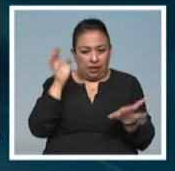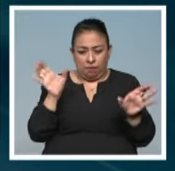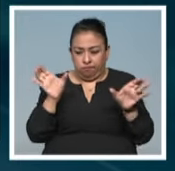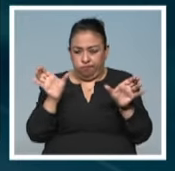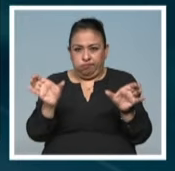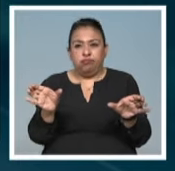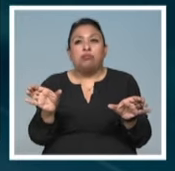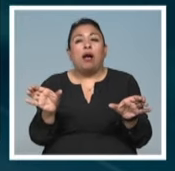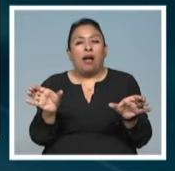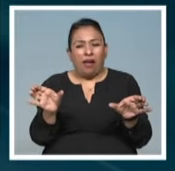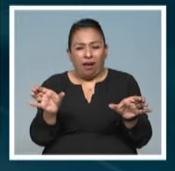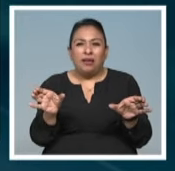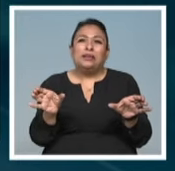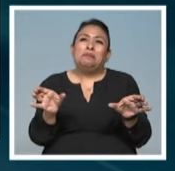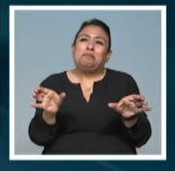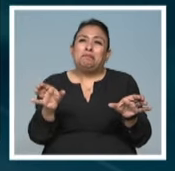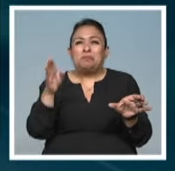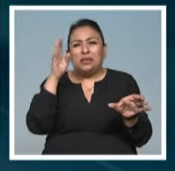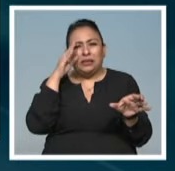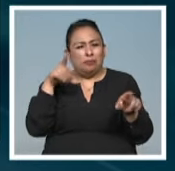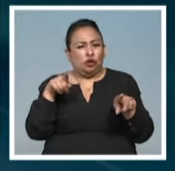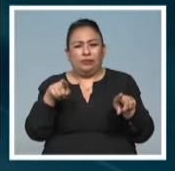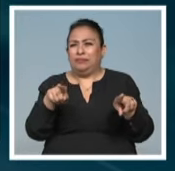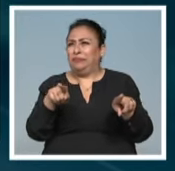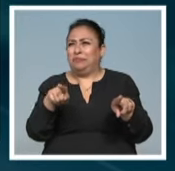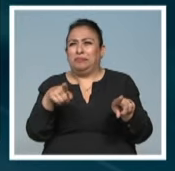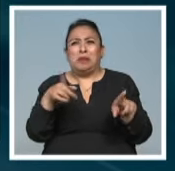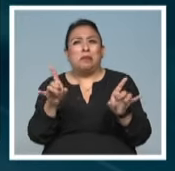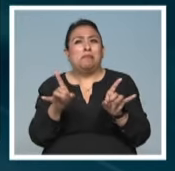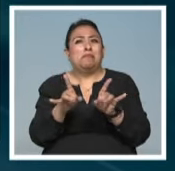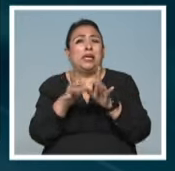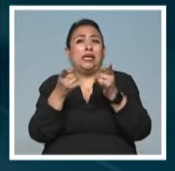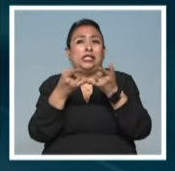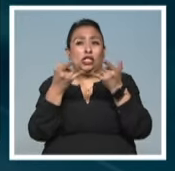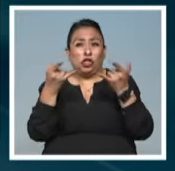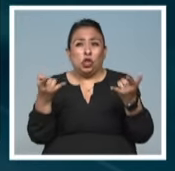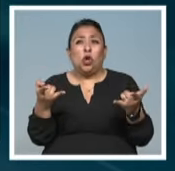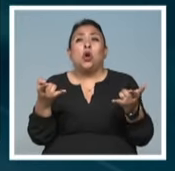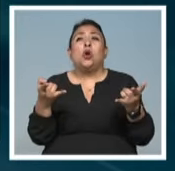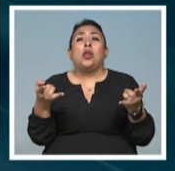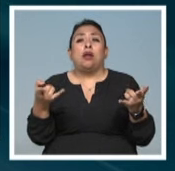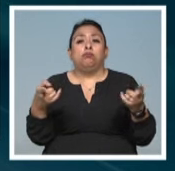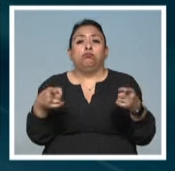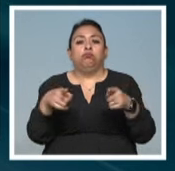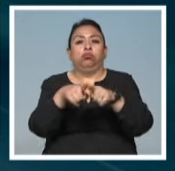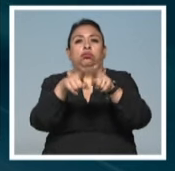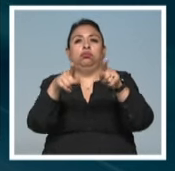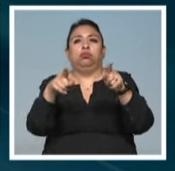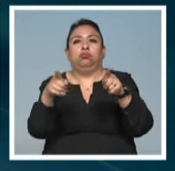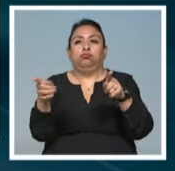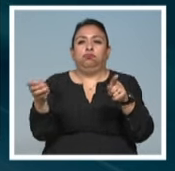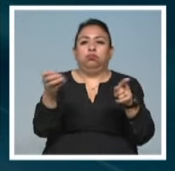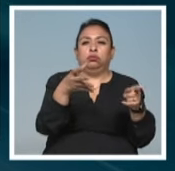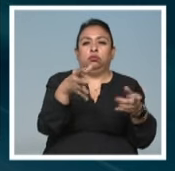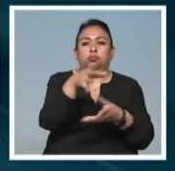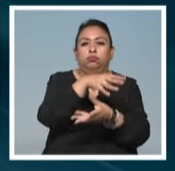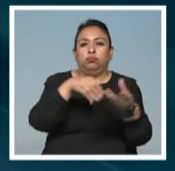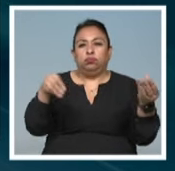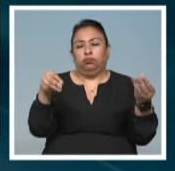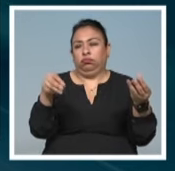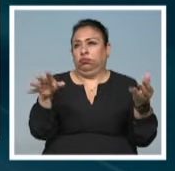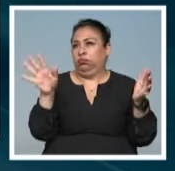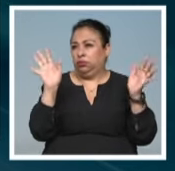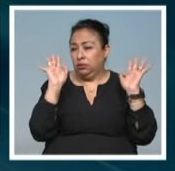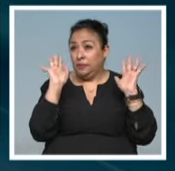tangencialmente parecieran paralelas pero que en ciertos momentos de la historia se han tocado y también se han intercambiado indiscriminadamente.